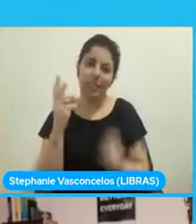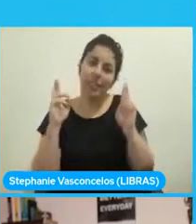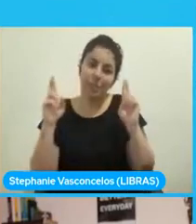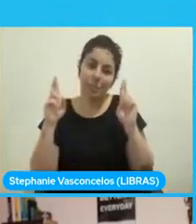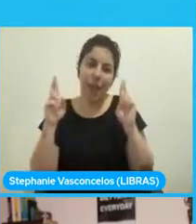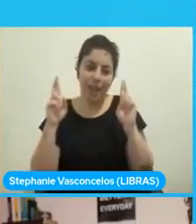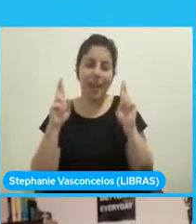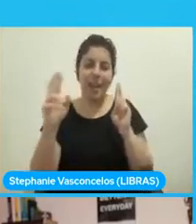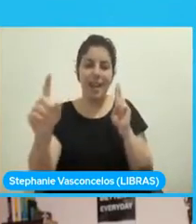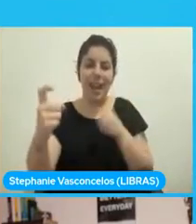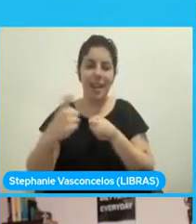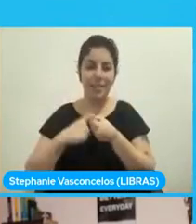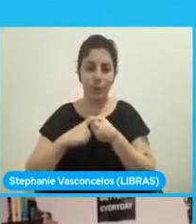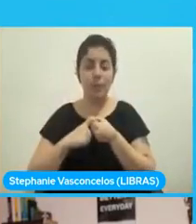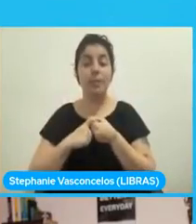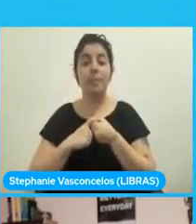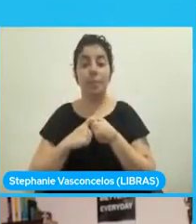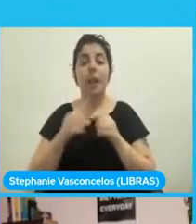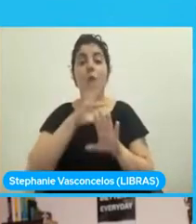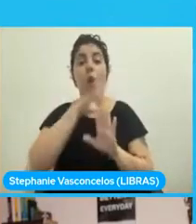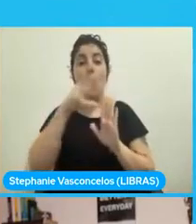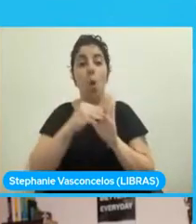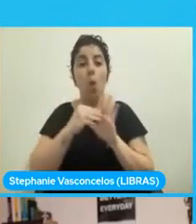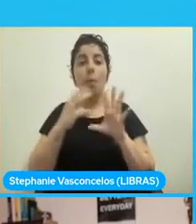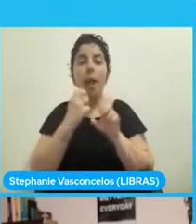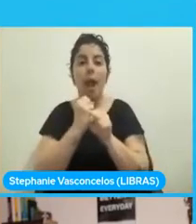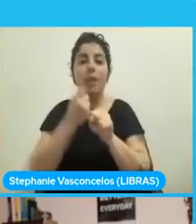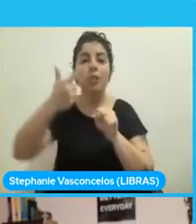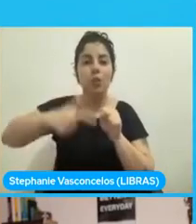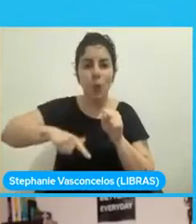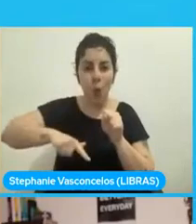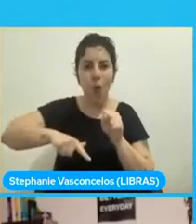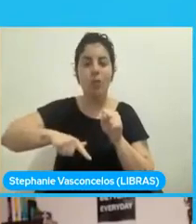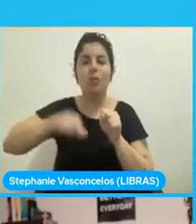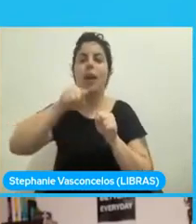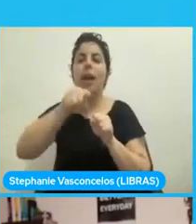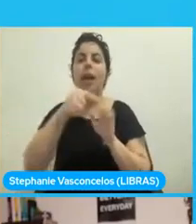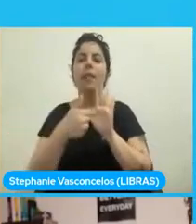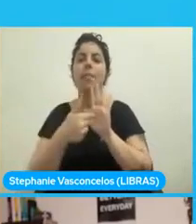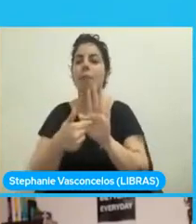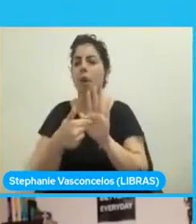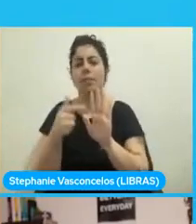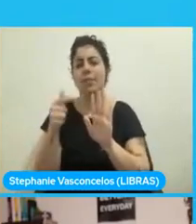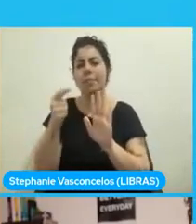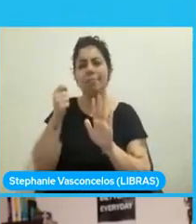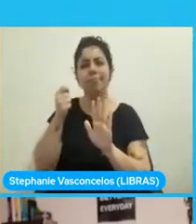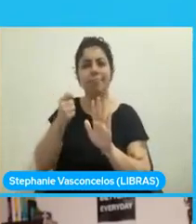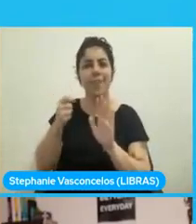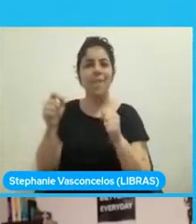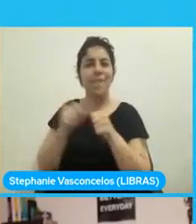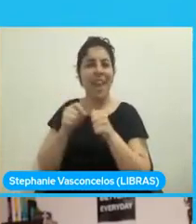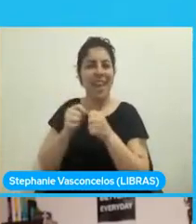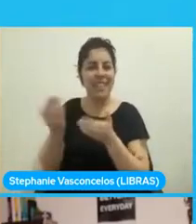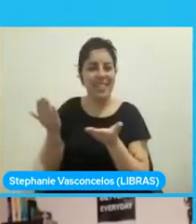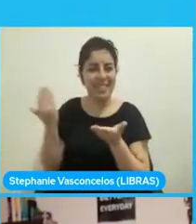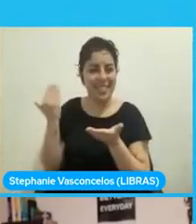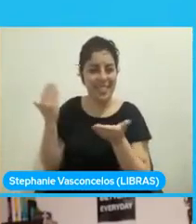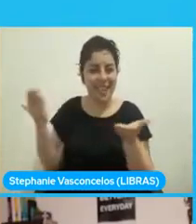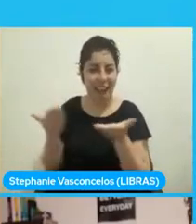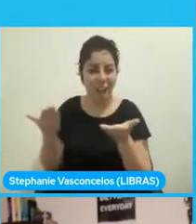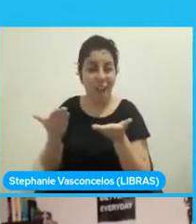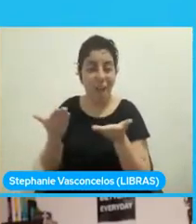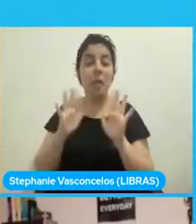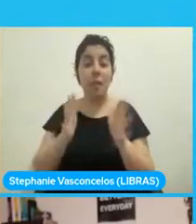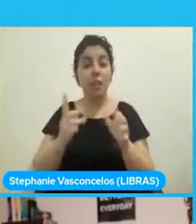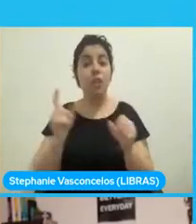a compilar nuevamente y eso está recién compilado y aún vemos que nos está retornando una